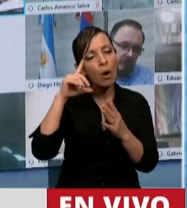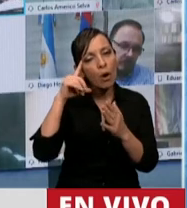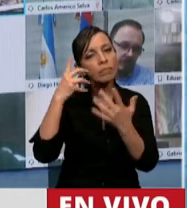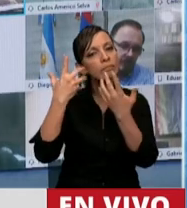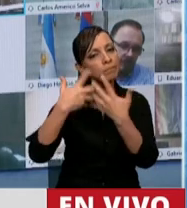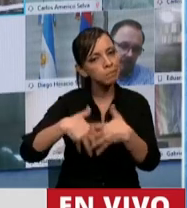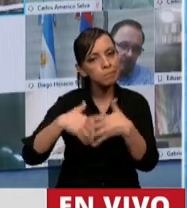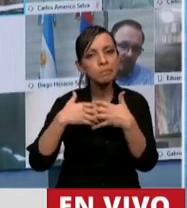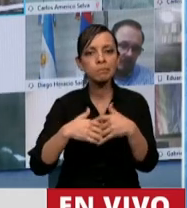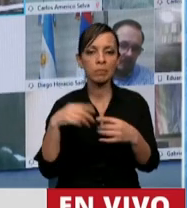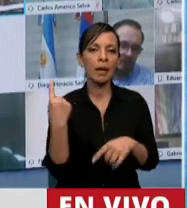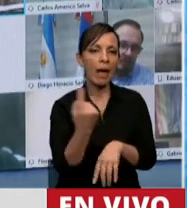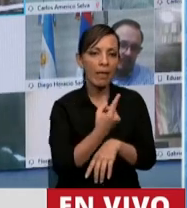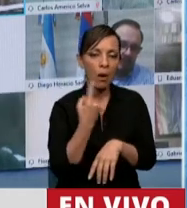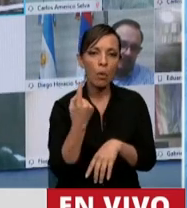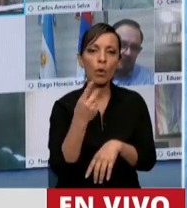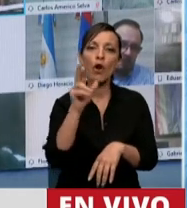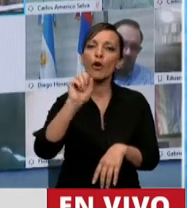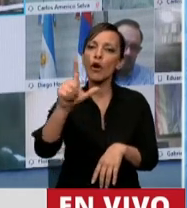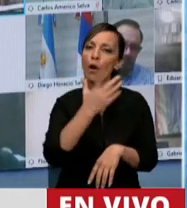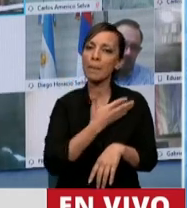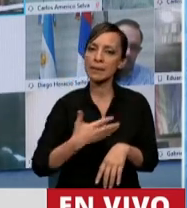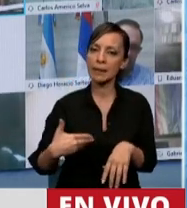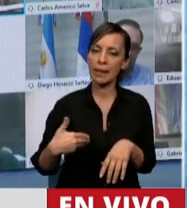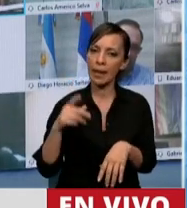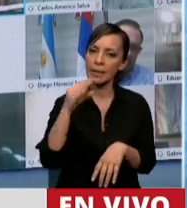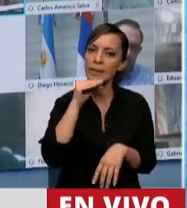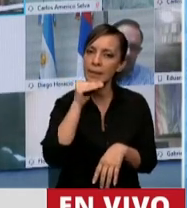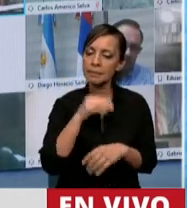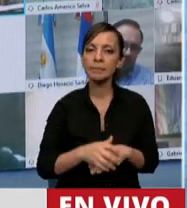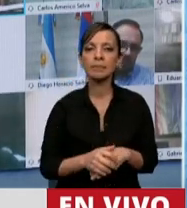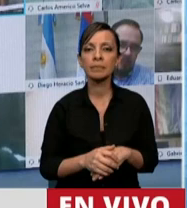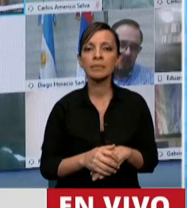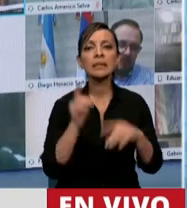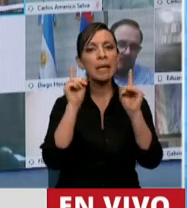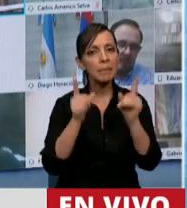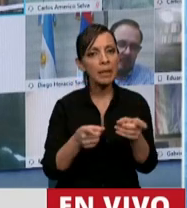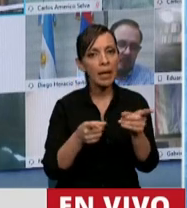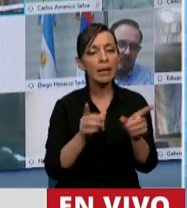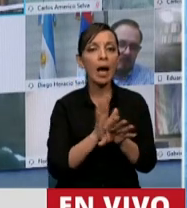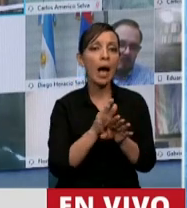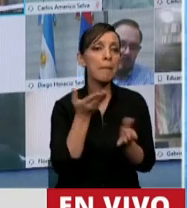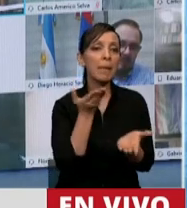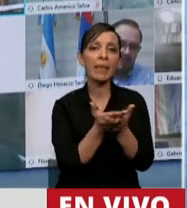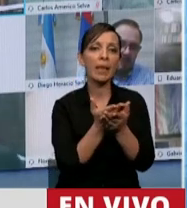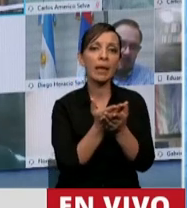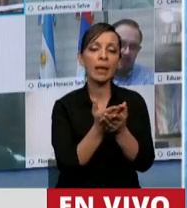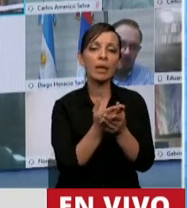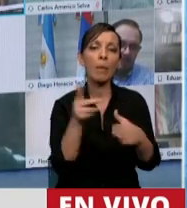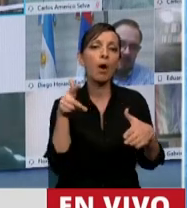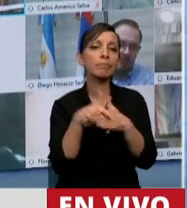conducen, al rol del presidente de la Cámara, al llamado, si quiere, de un cuarto intermedio